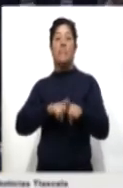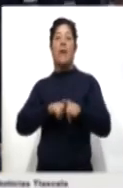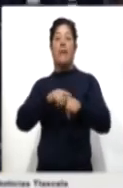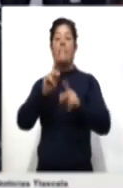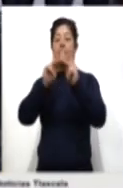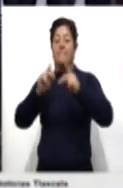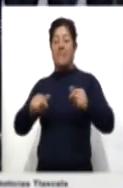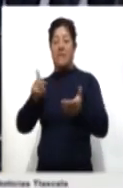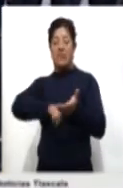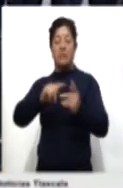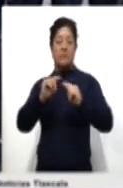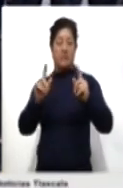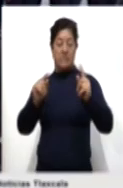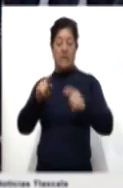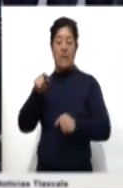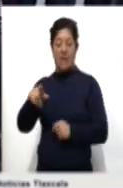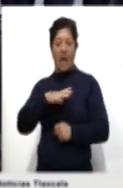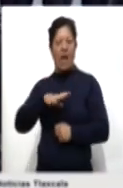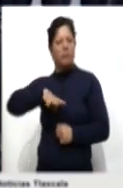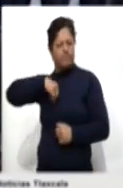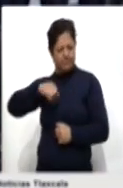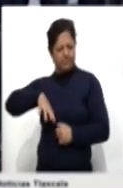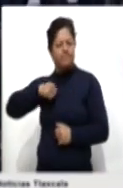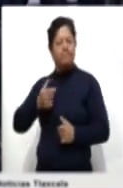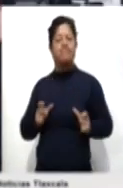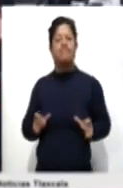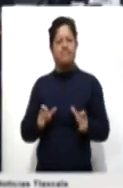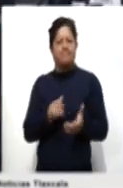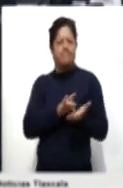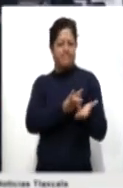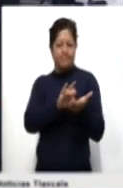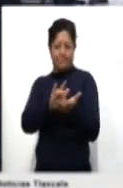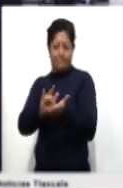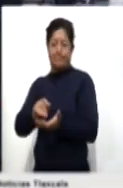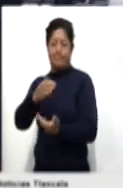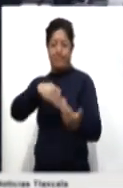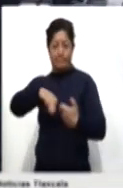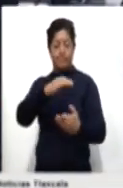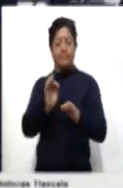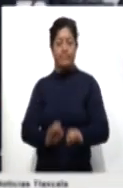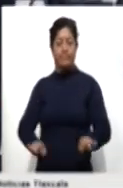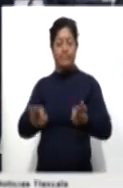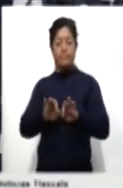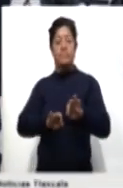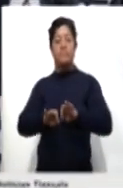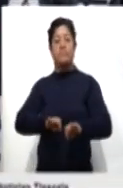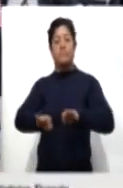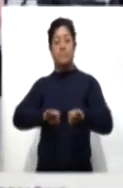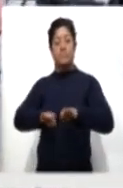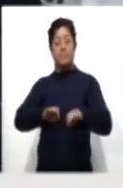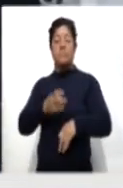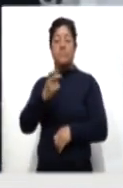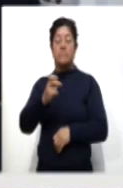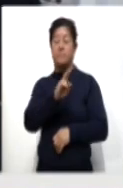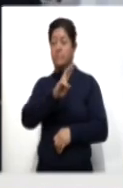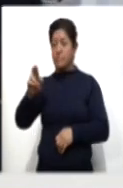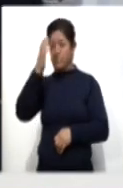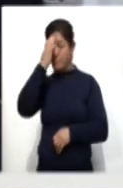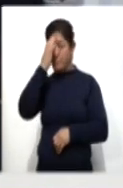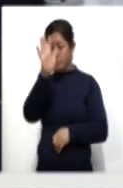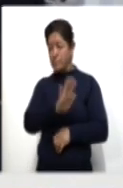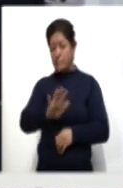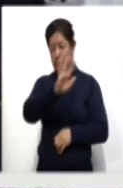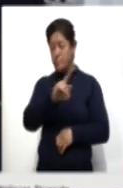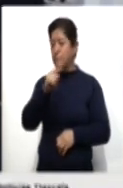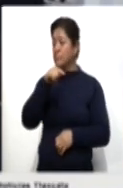paz en Tlaxcala y contribuir con su esfuerzo y dignidad en tan importante labor. Por ello, llamó a toda la población a reconocer el trabajo de